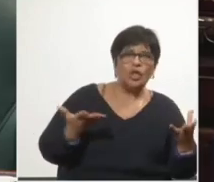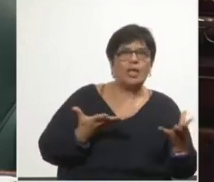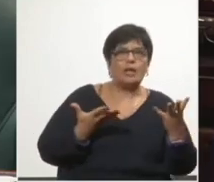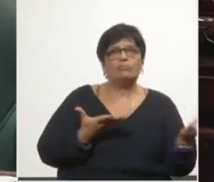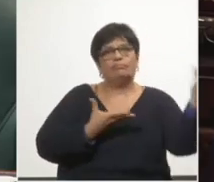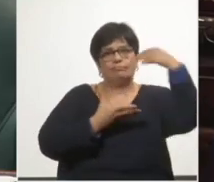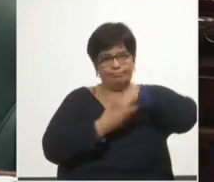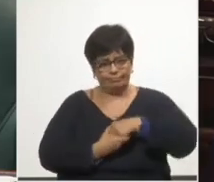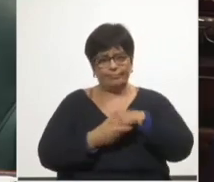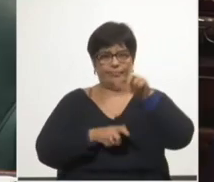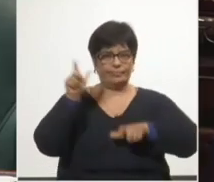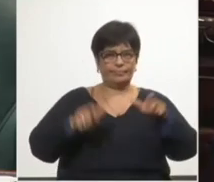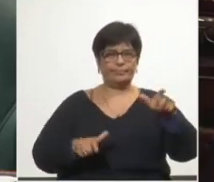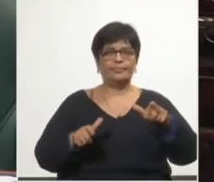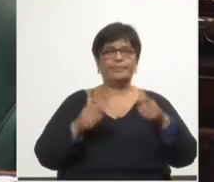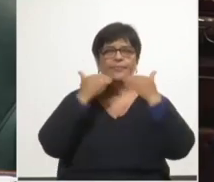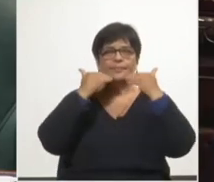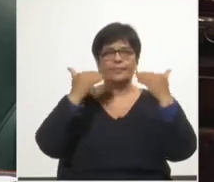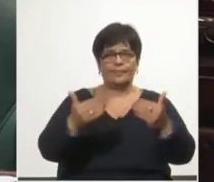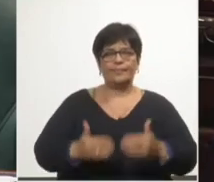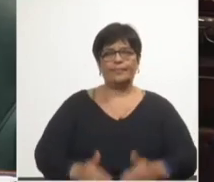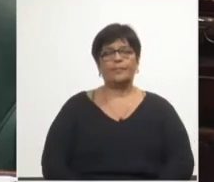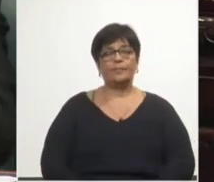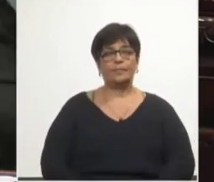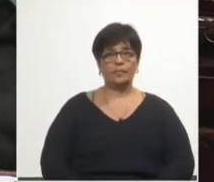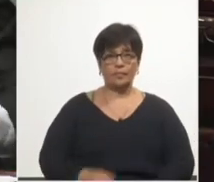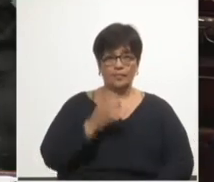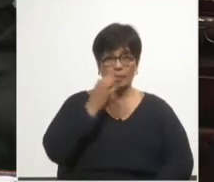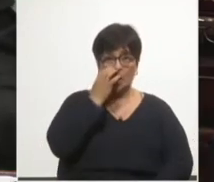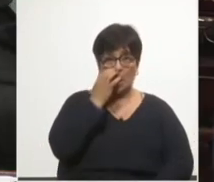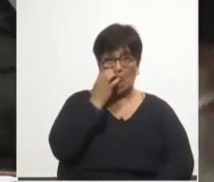de nuestra población. Muchas gracias, señor Presidente.